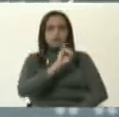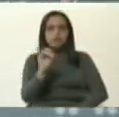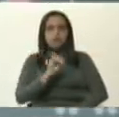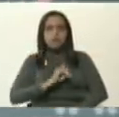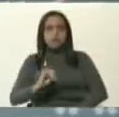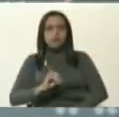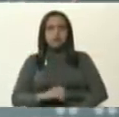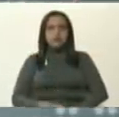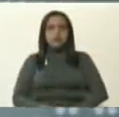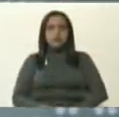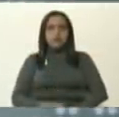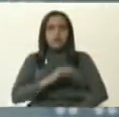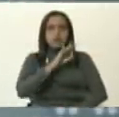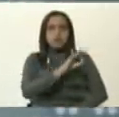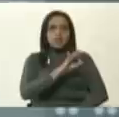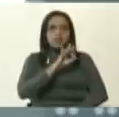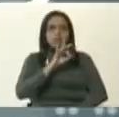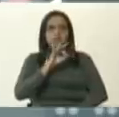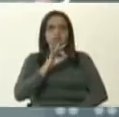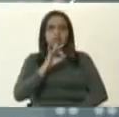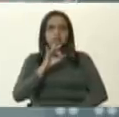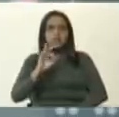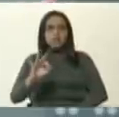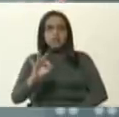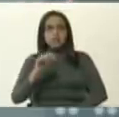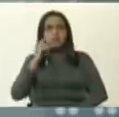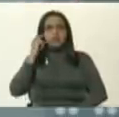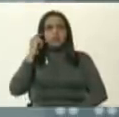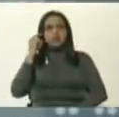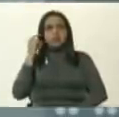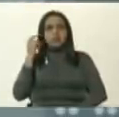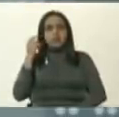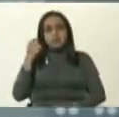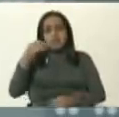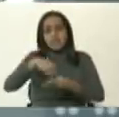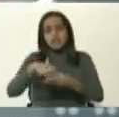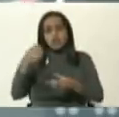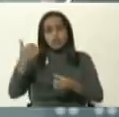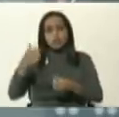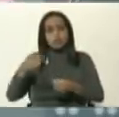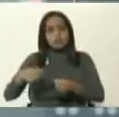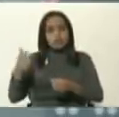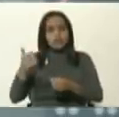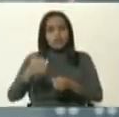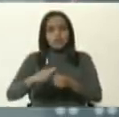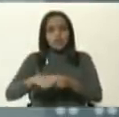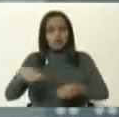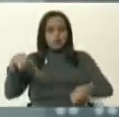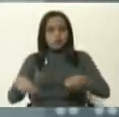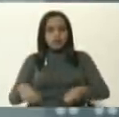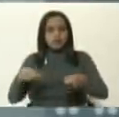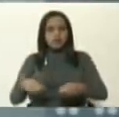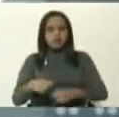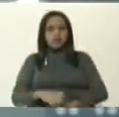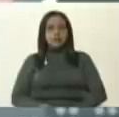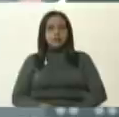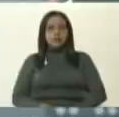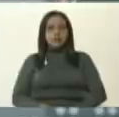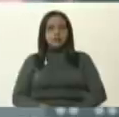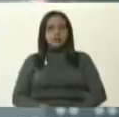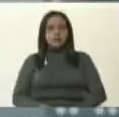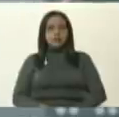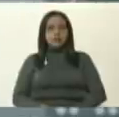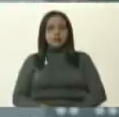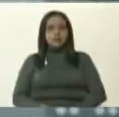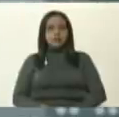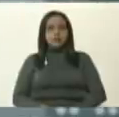Zulia, 33 vinculados al foco del mercado de la Zulia, 21 casos de municipios fuera del